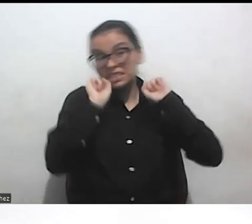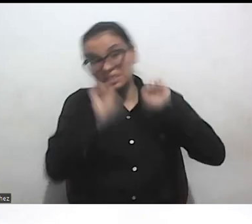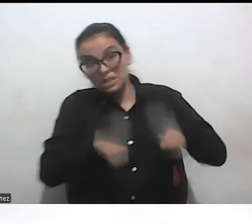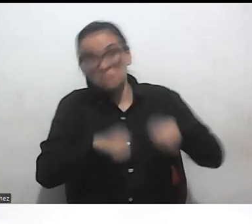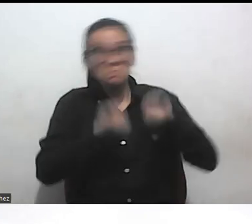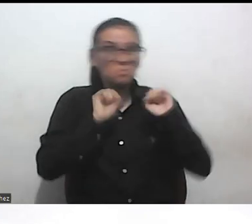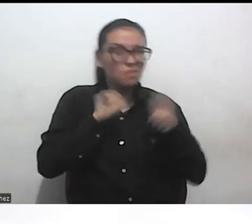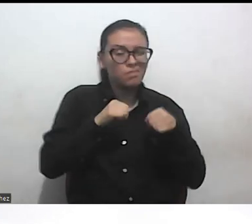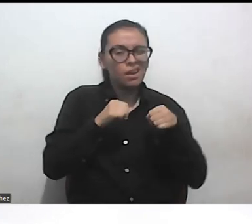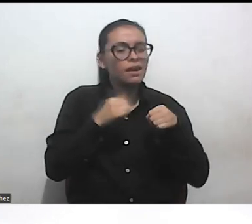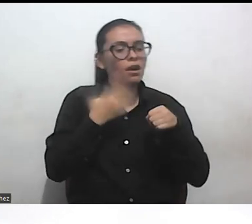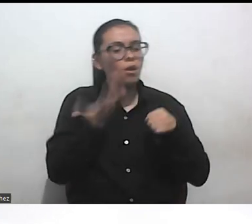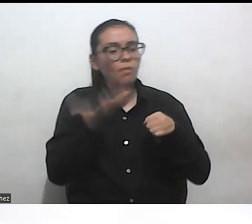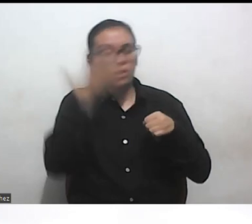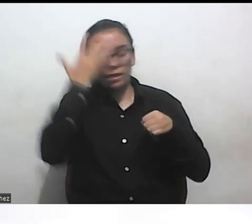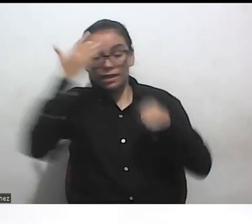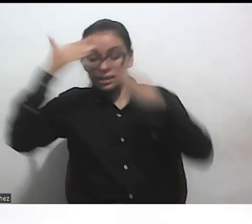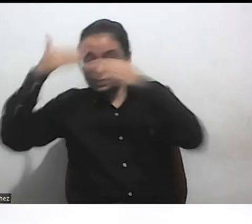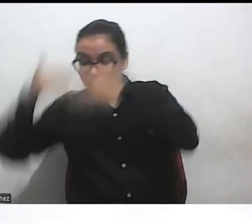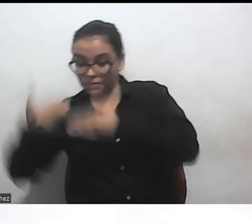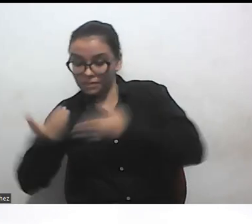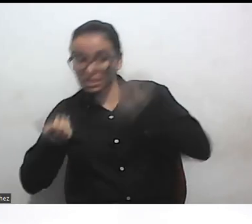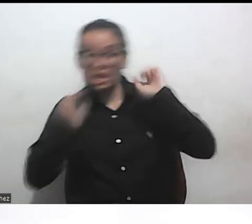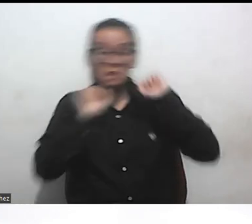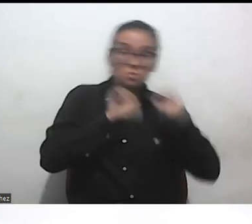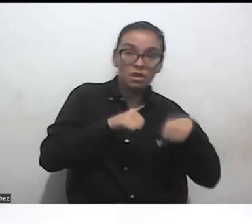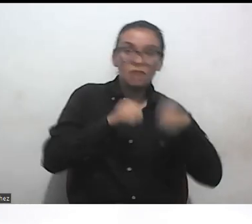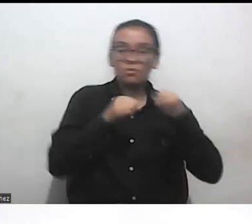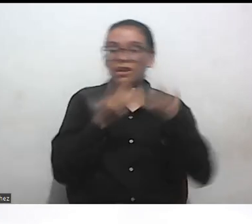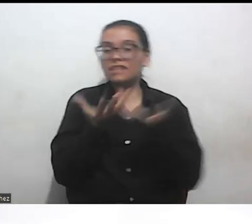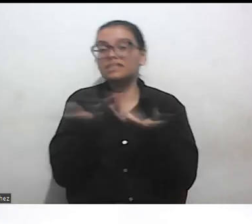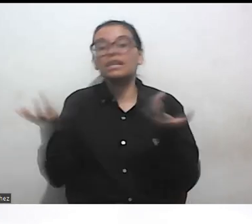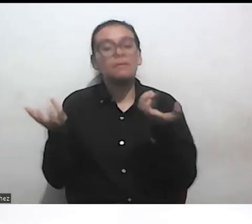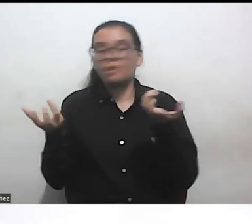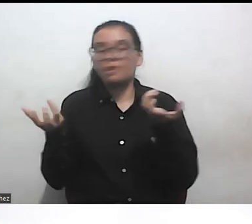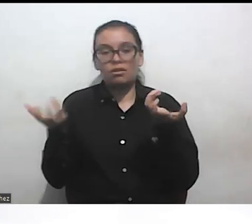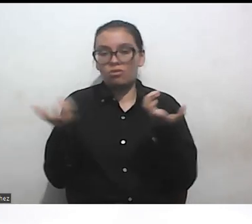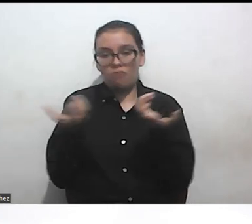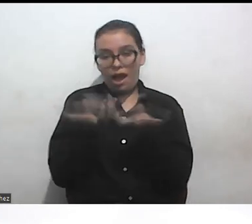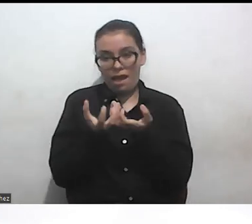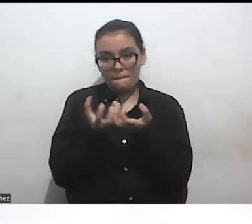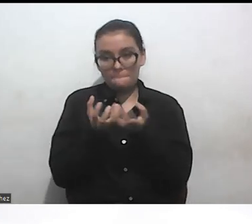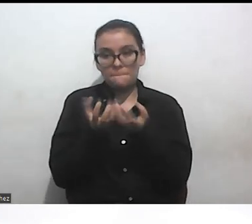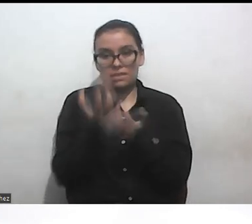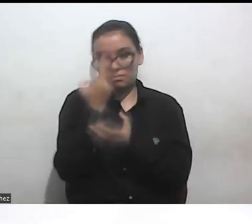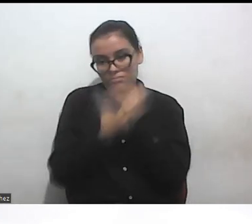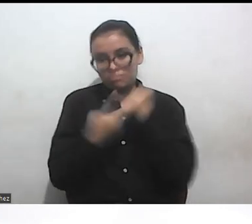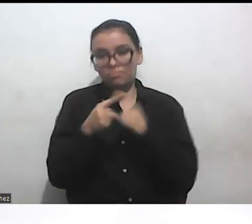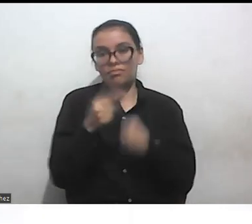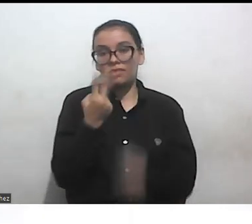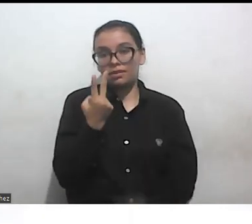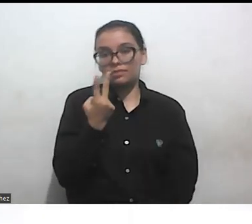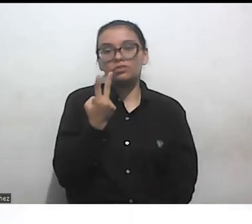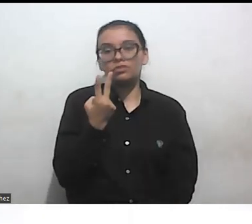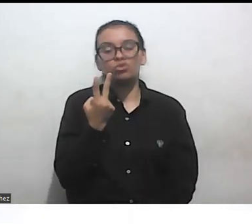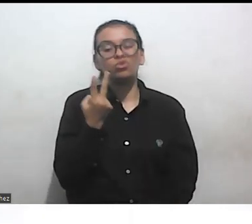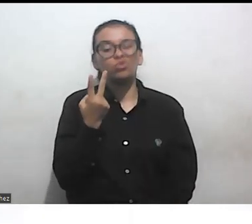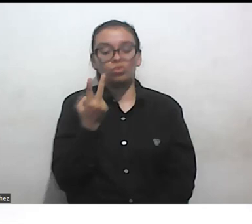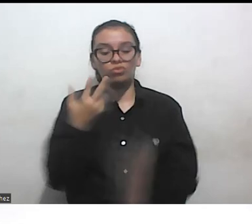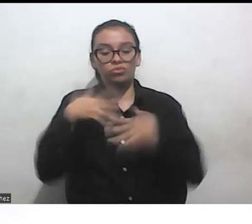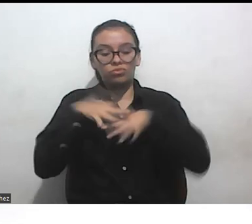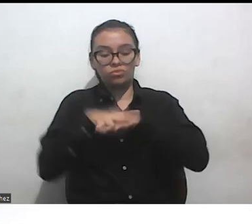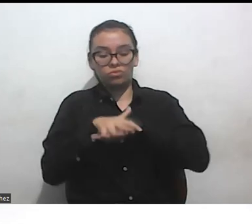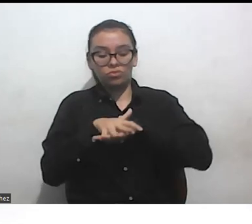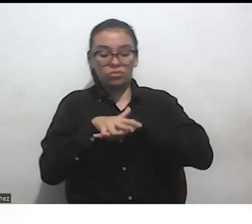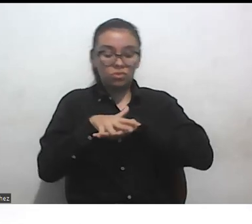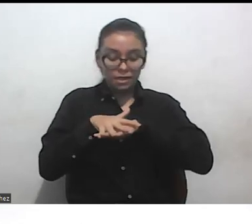discapacidad como el capacitismo no actúan de manera aislada ahora dentro del marco de interseccionalidad y